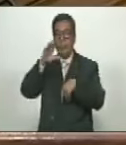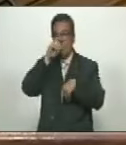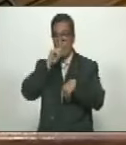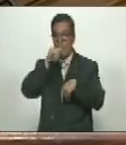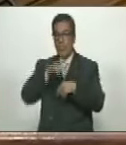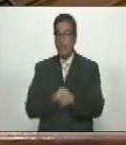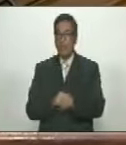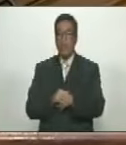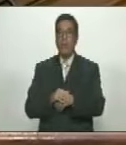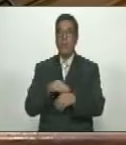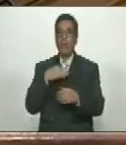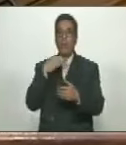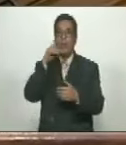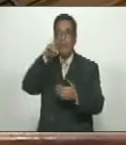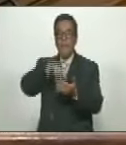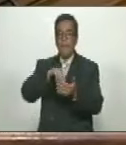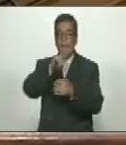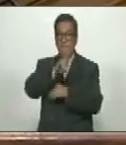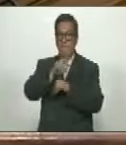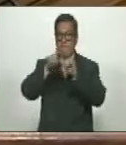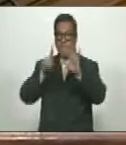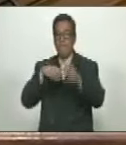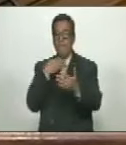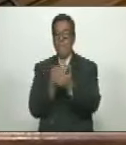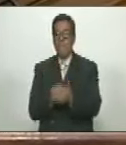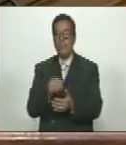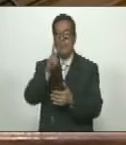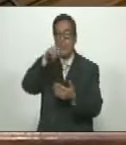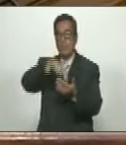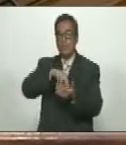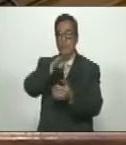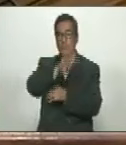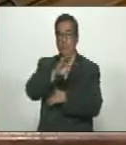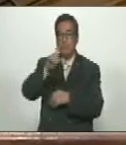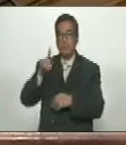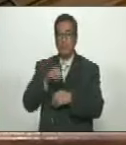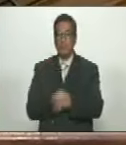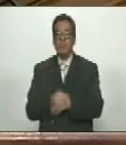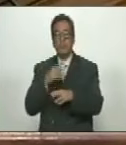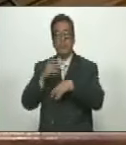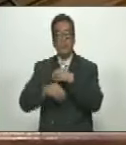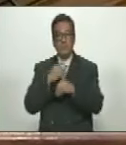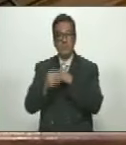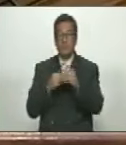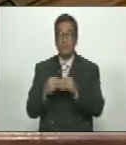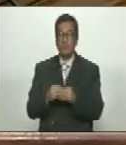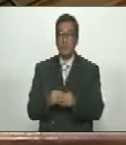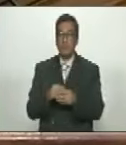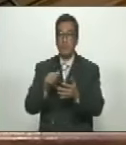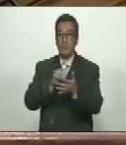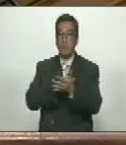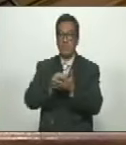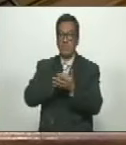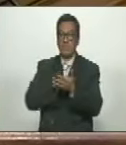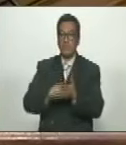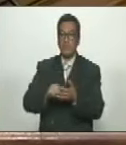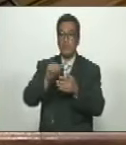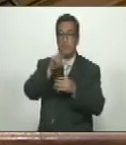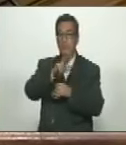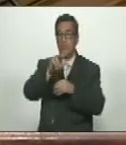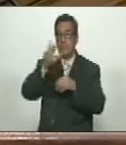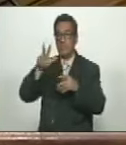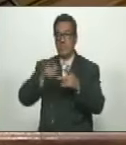años desde el 2026 al 2041 de conformidad con lo establecido en los artículos